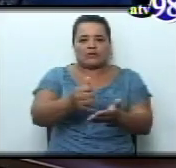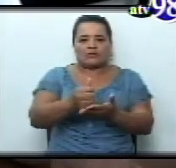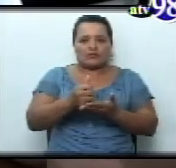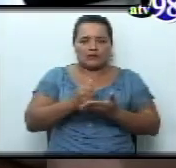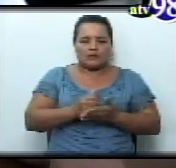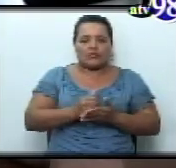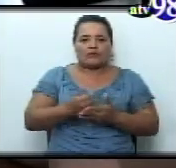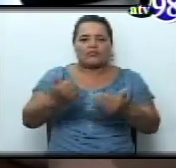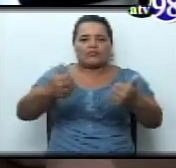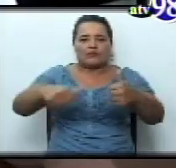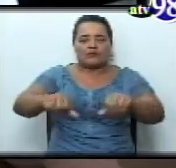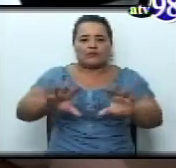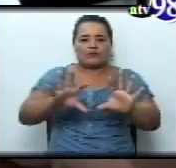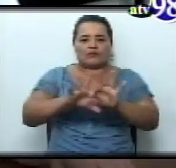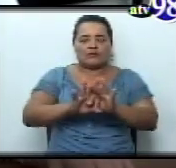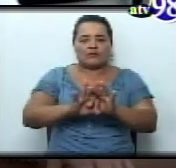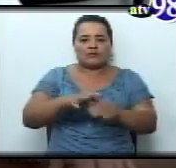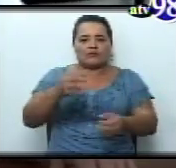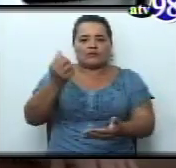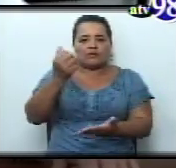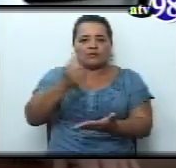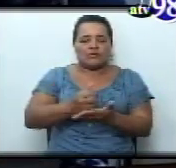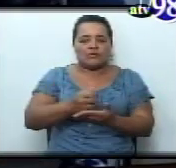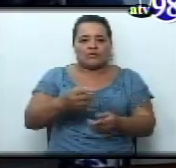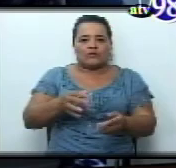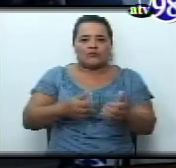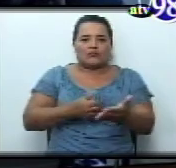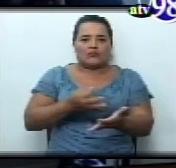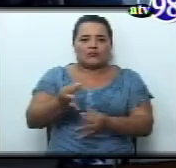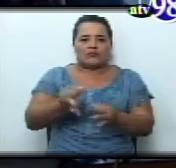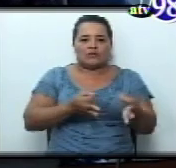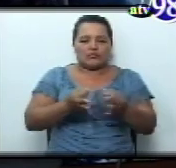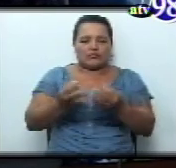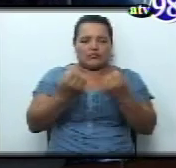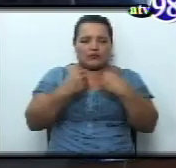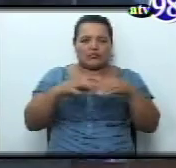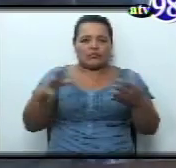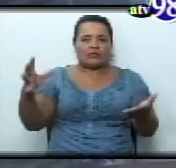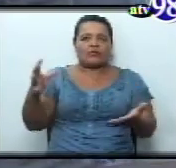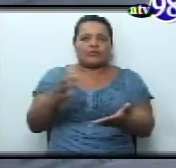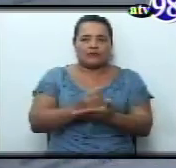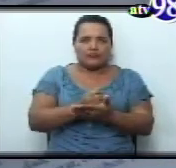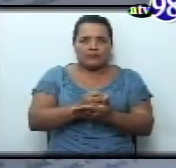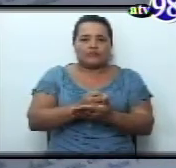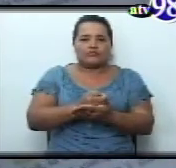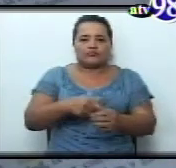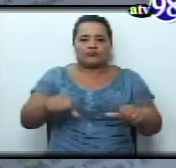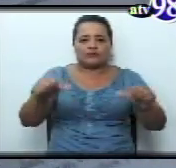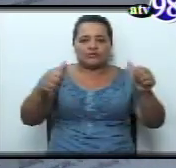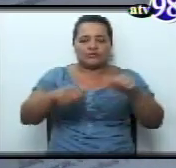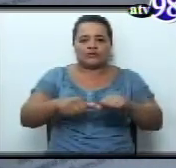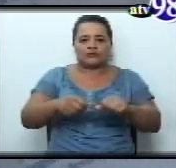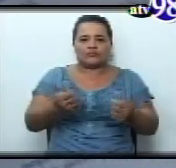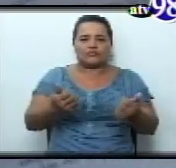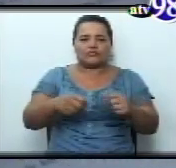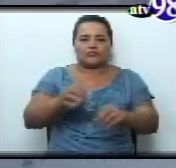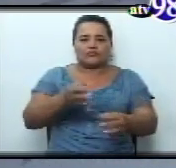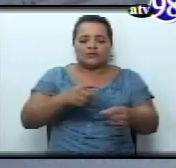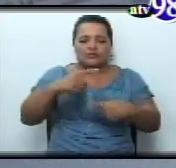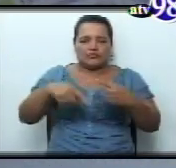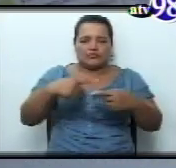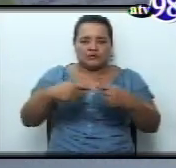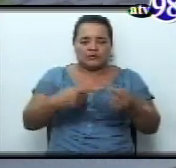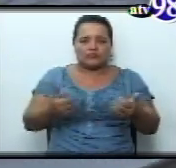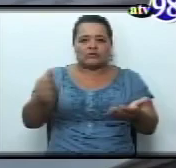sistema acusatorio, con lo que se estaría brindando mayor seguridad jurídica y se garantizaría el debido proceso.